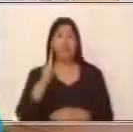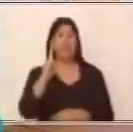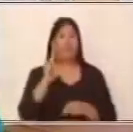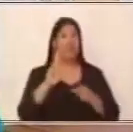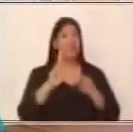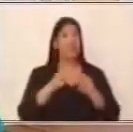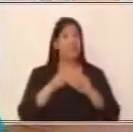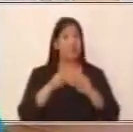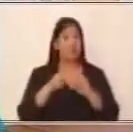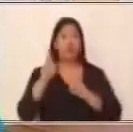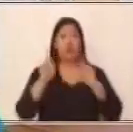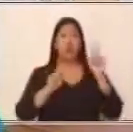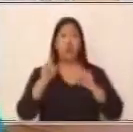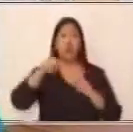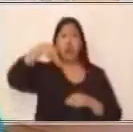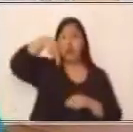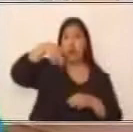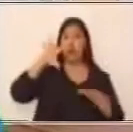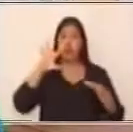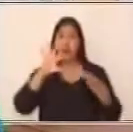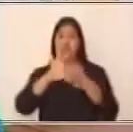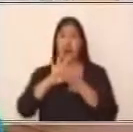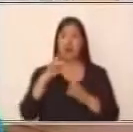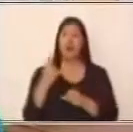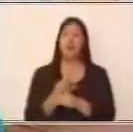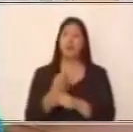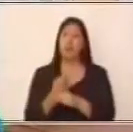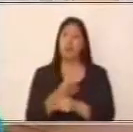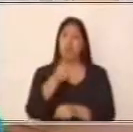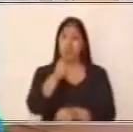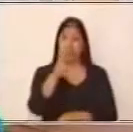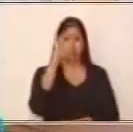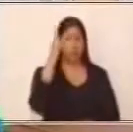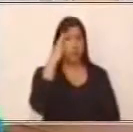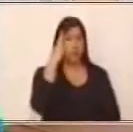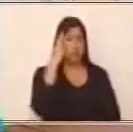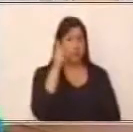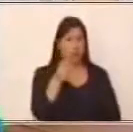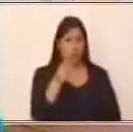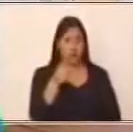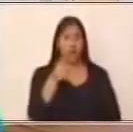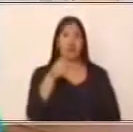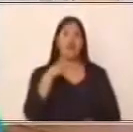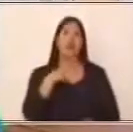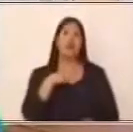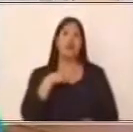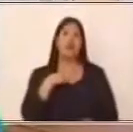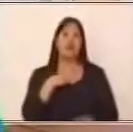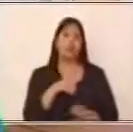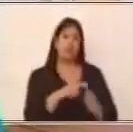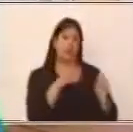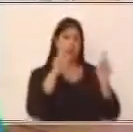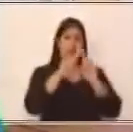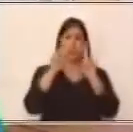nexo utilices. Recuerda que las conjunciones tienen clasificaciones, en este caso son cinco clasificaciones,